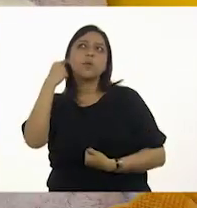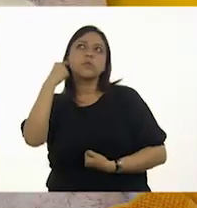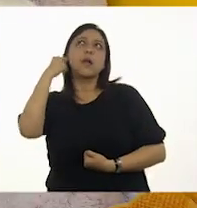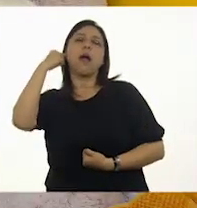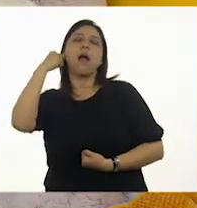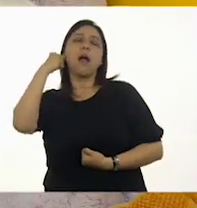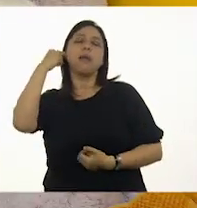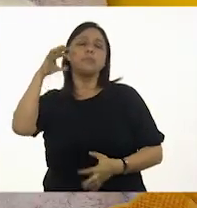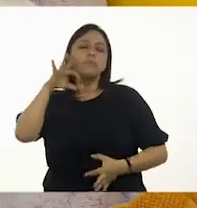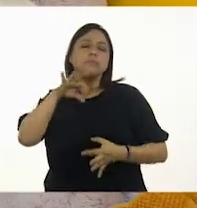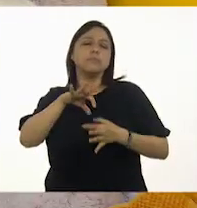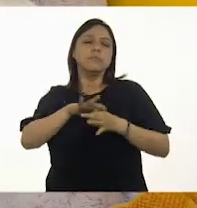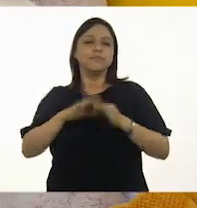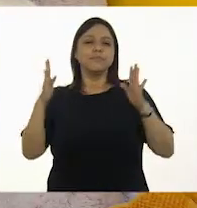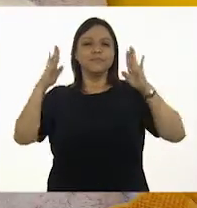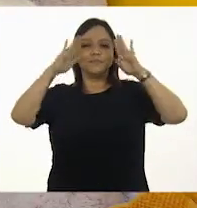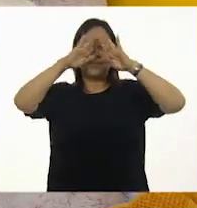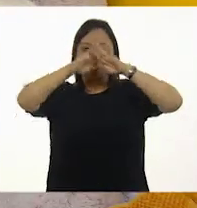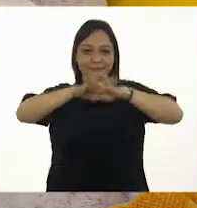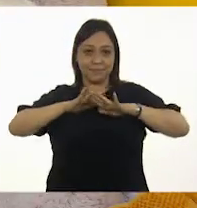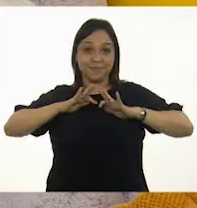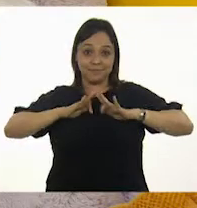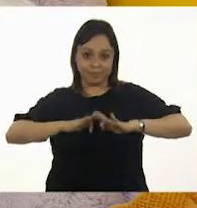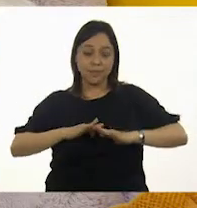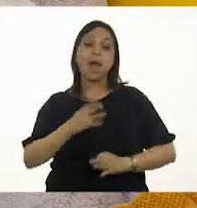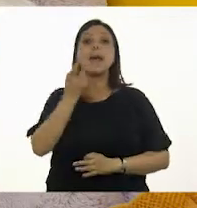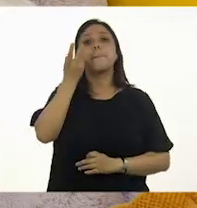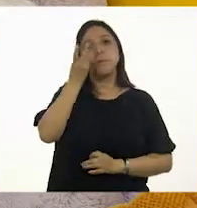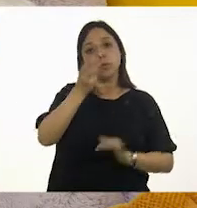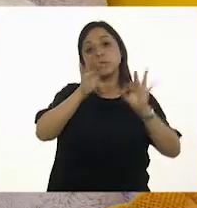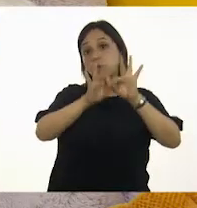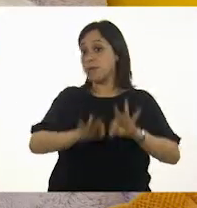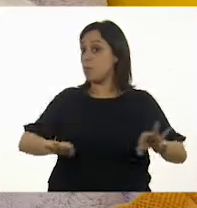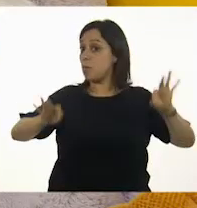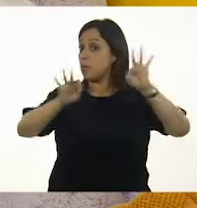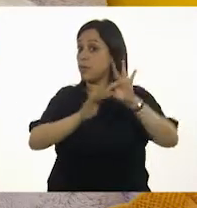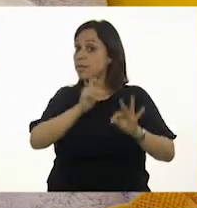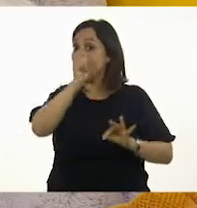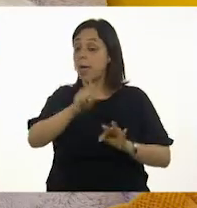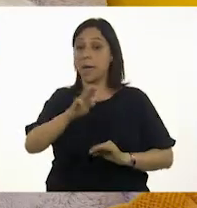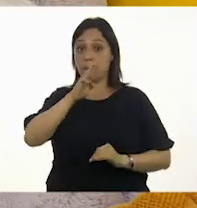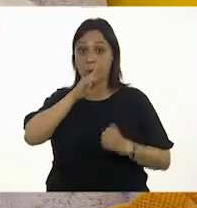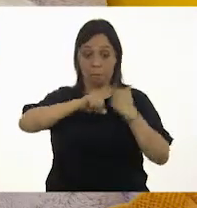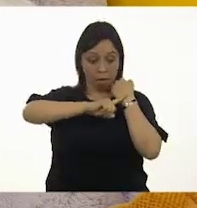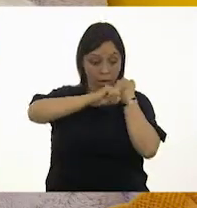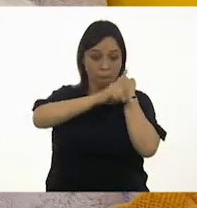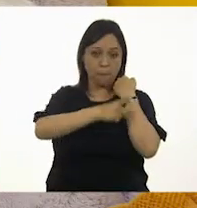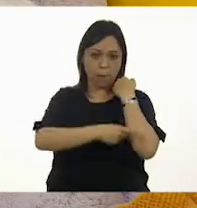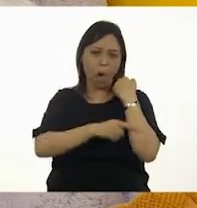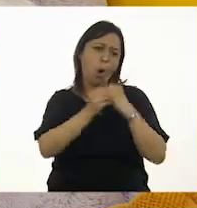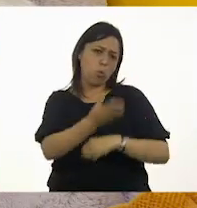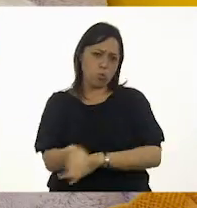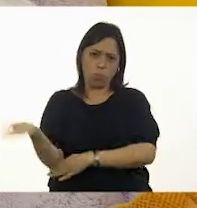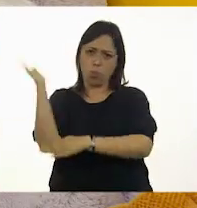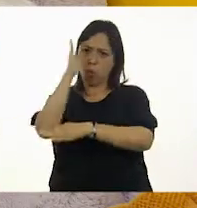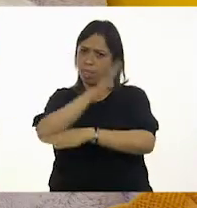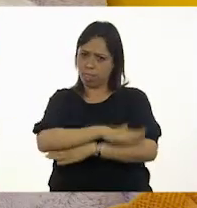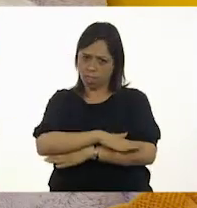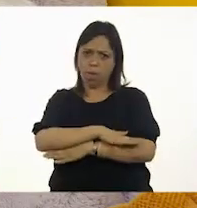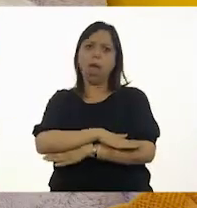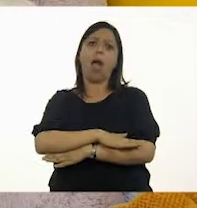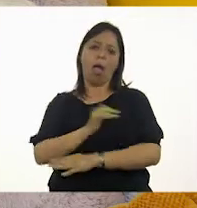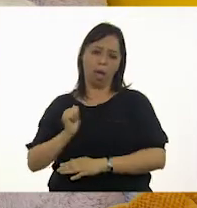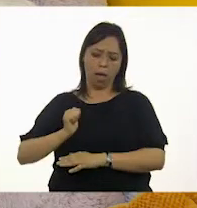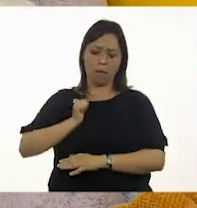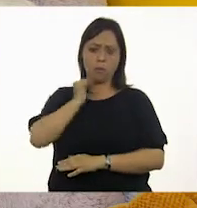Es por esto por lo que insistimos tanto que mamá aproveche cada momento del día para entrar en contacto con su hija o